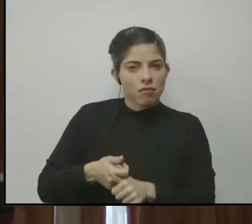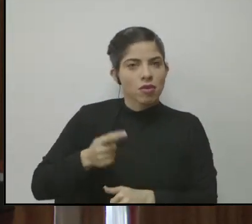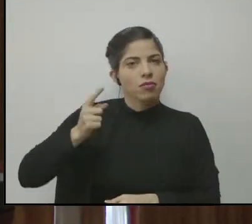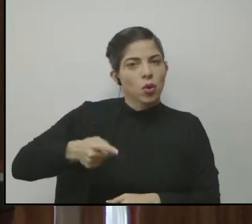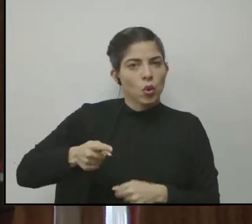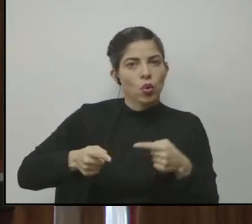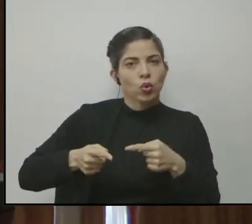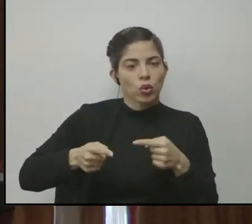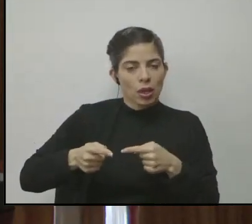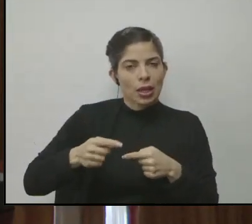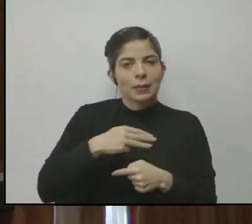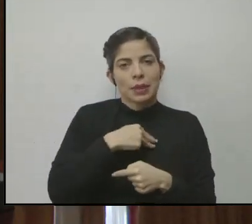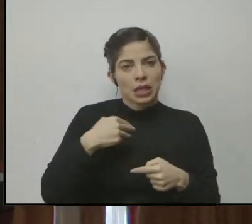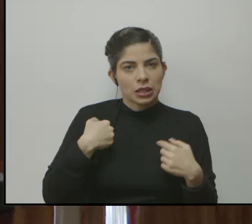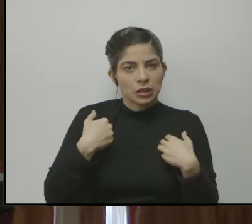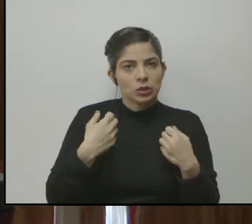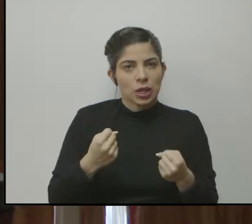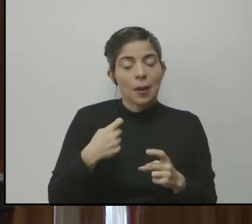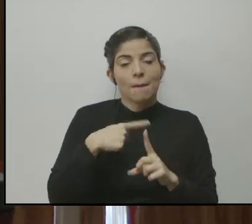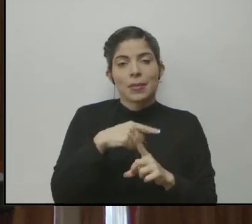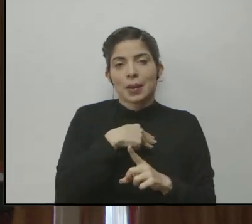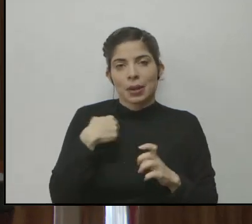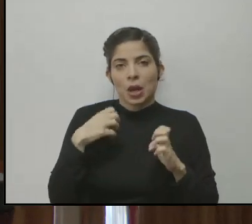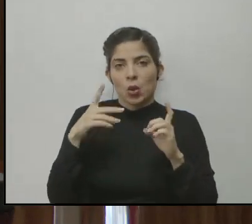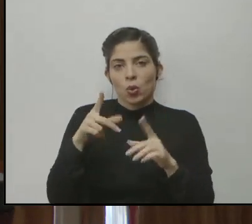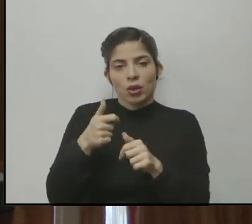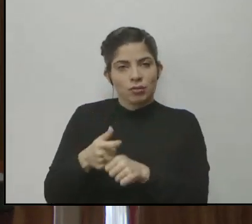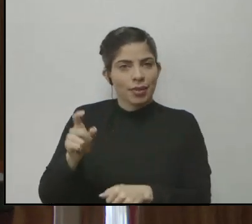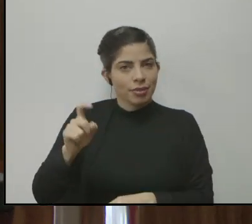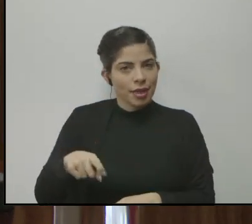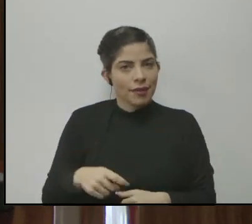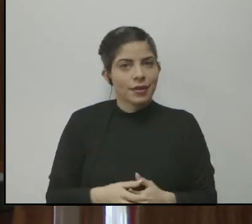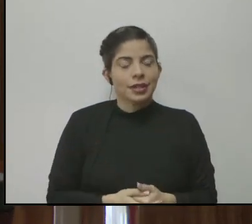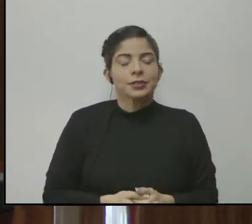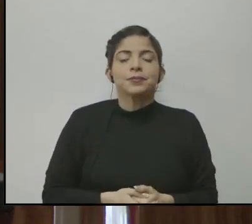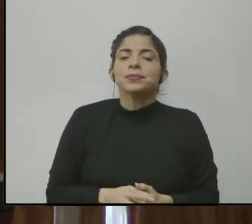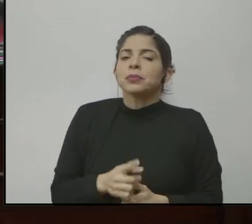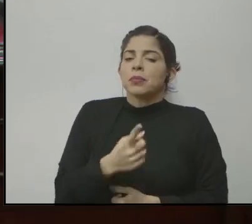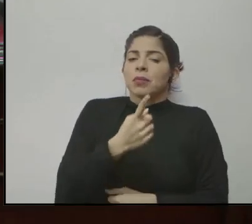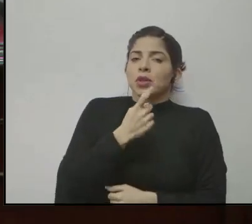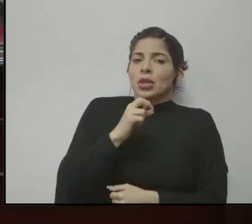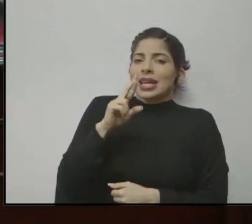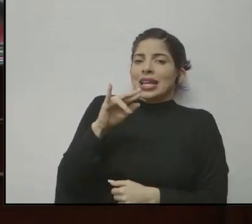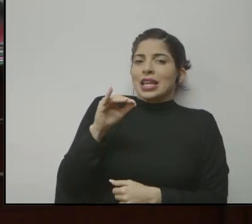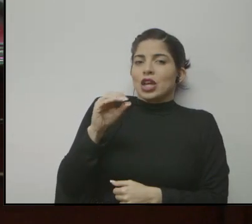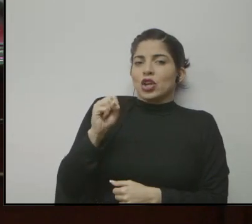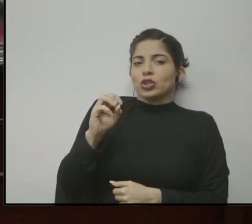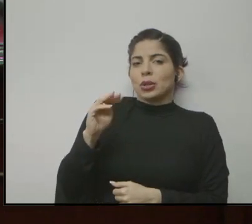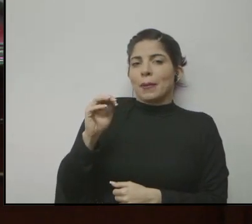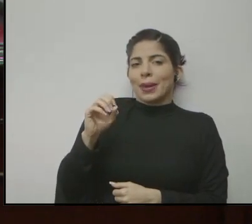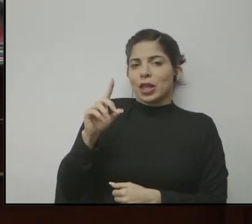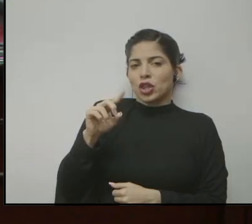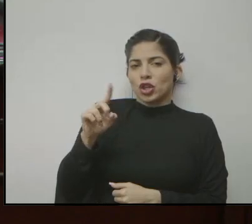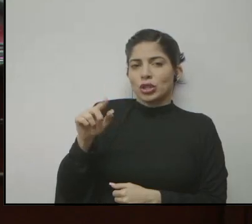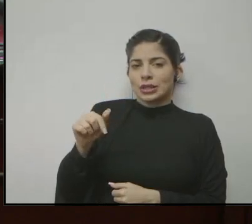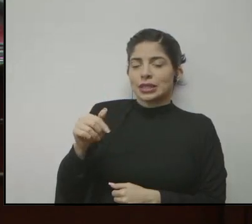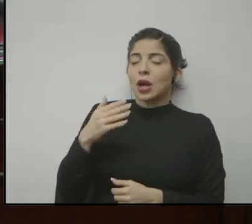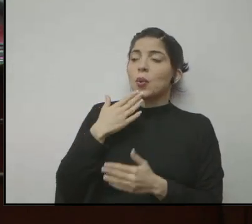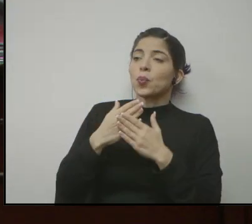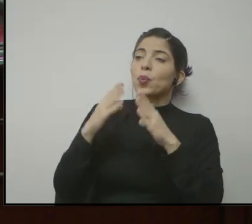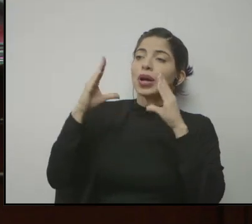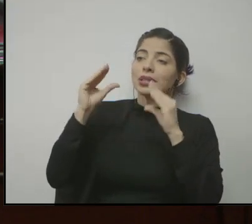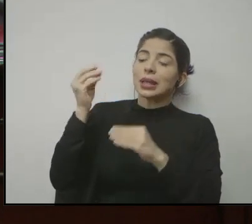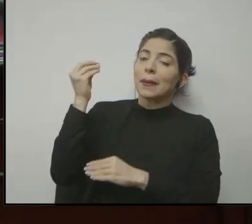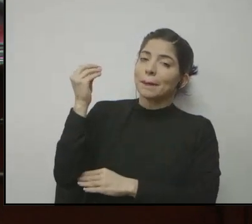resolución emitida por el Ministerio de Salud y el Ministerio de Educación Pública. Consulta Ríos Mendoza, buenas tardes, bendiciones.